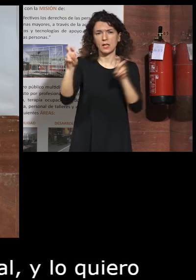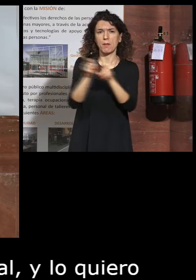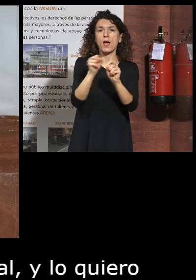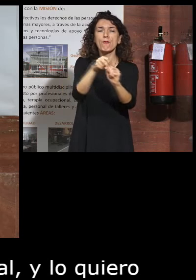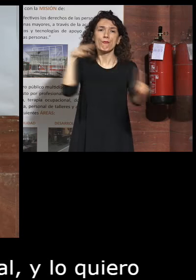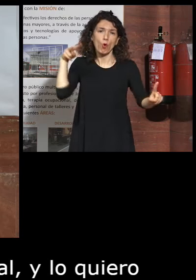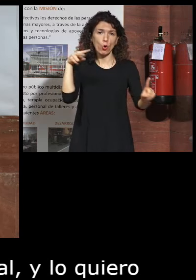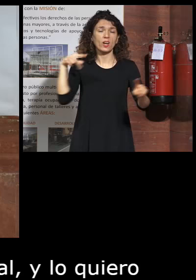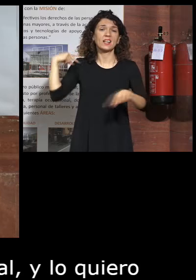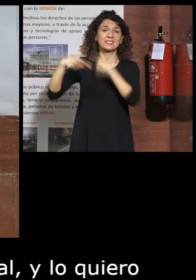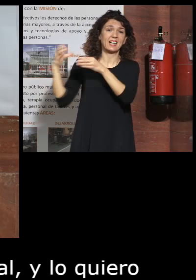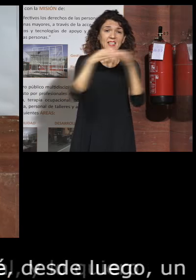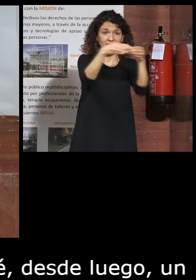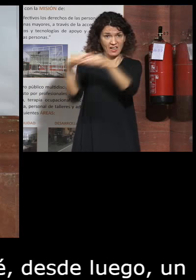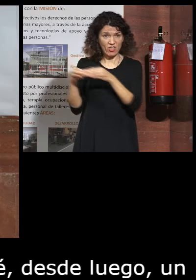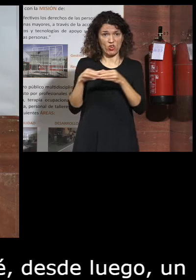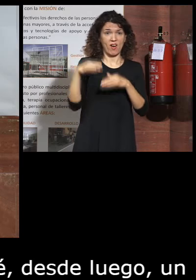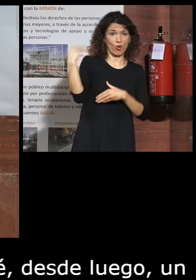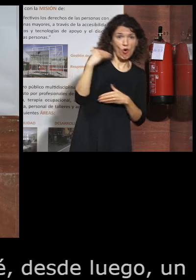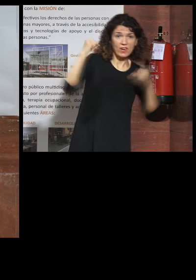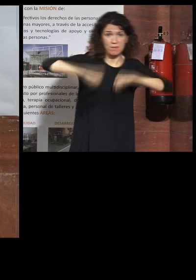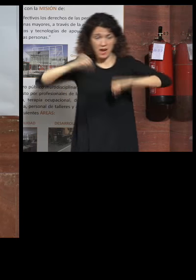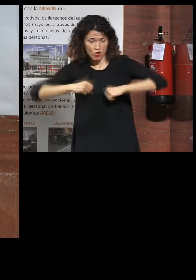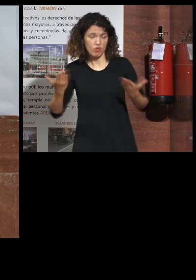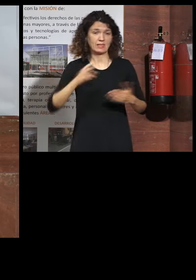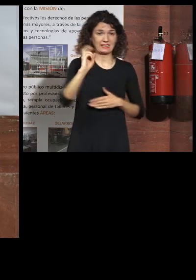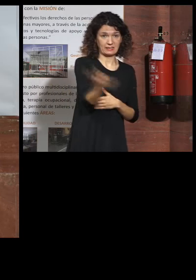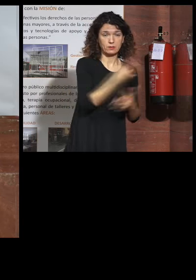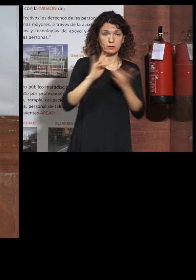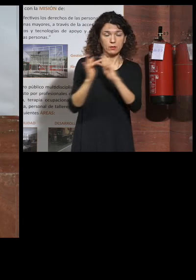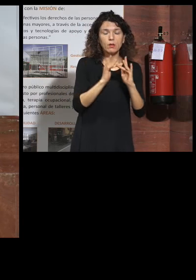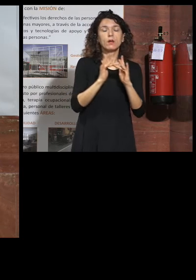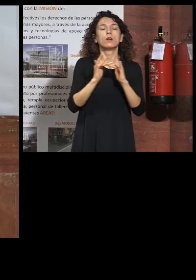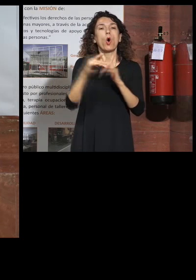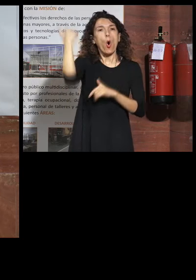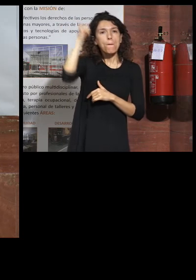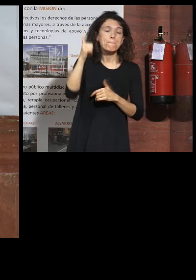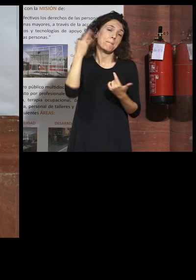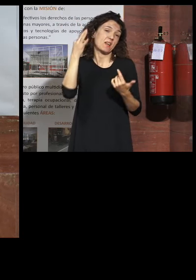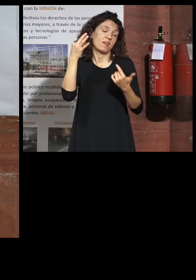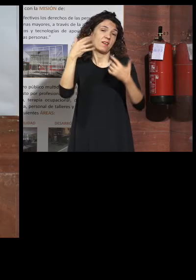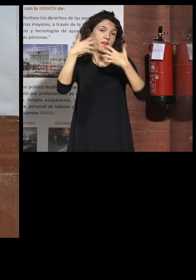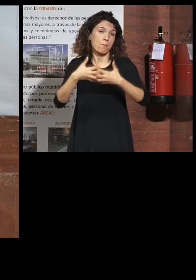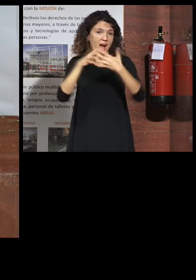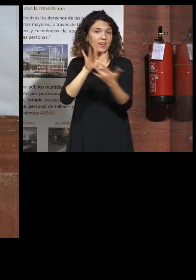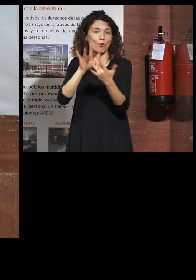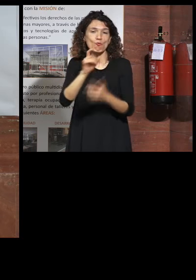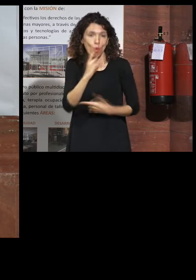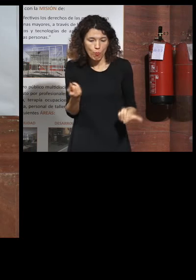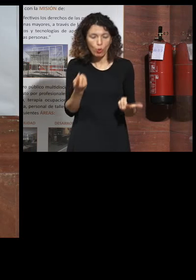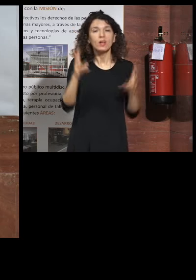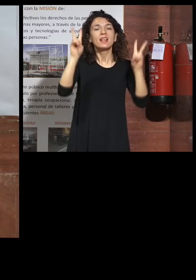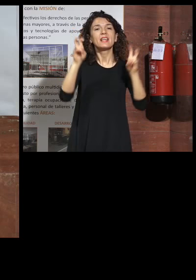el enfoque transgeneracional tan importante como la interacción entre el hombre y la máquina. El aspecto deportivo donde España